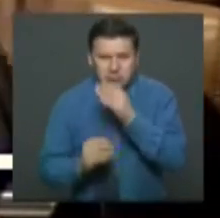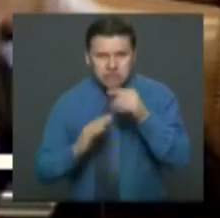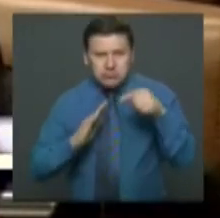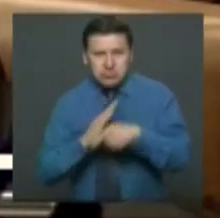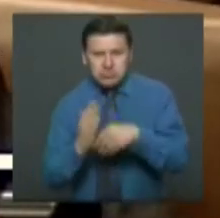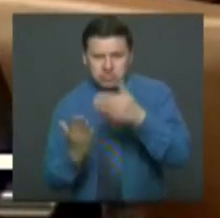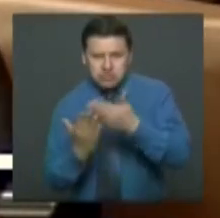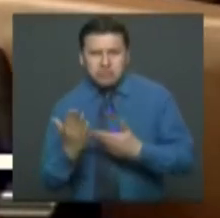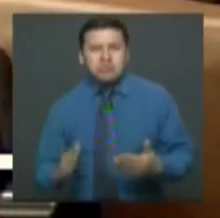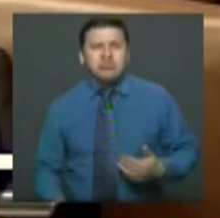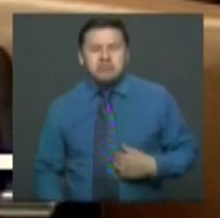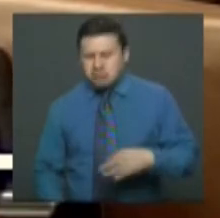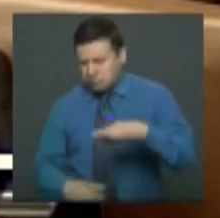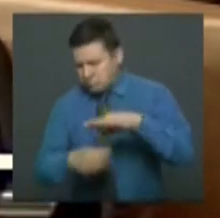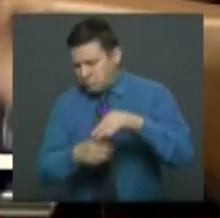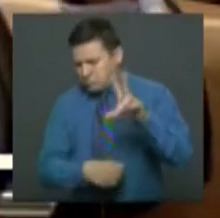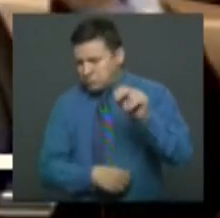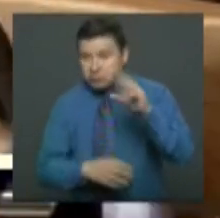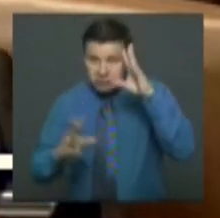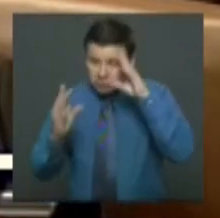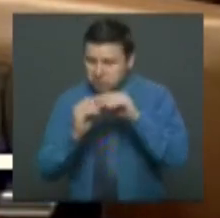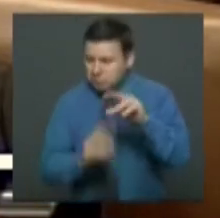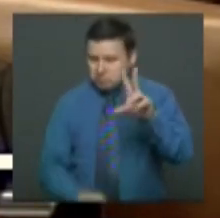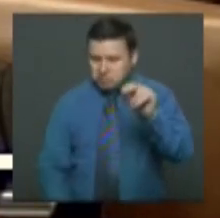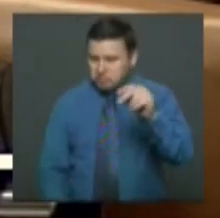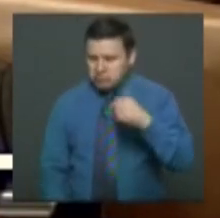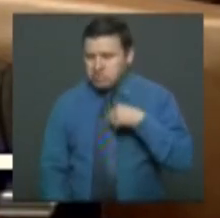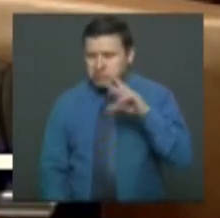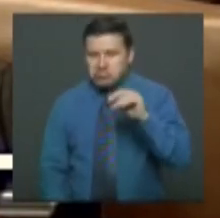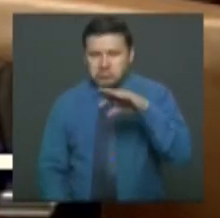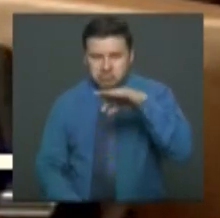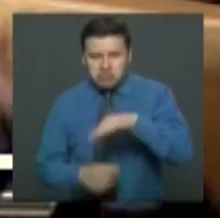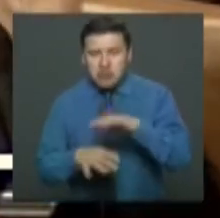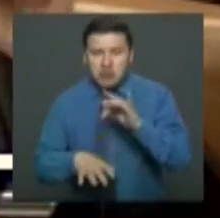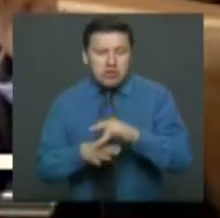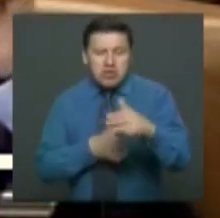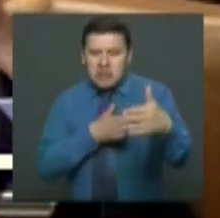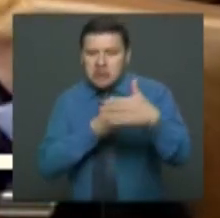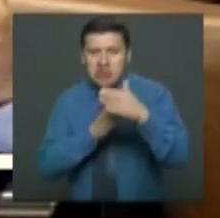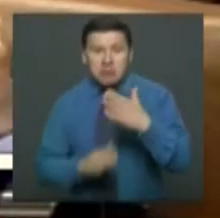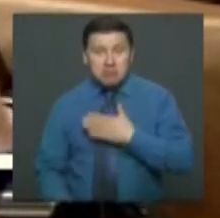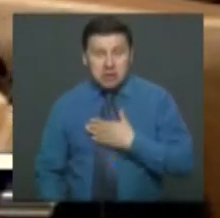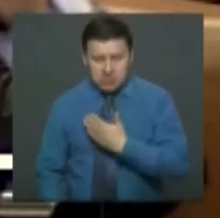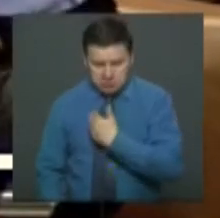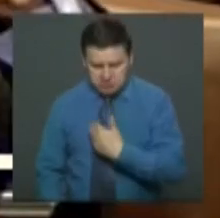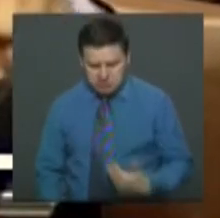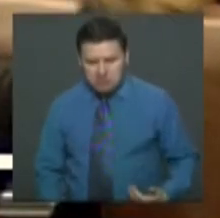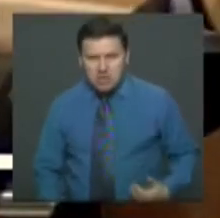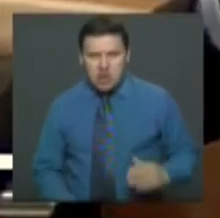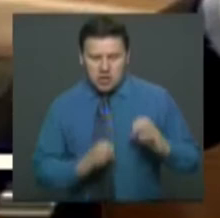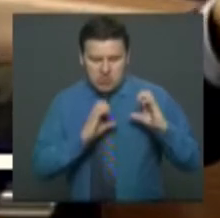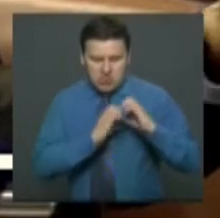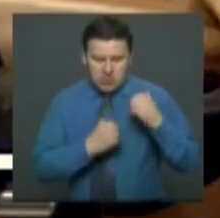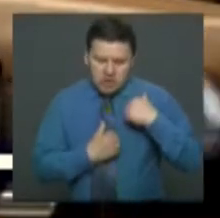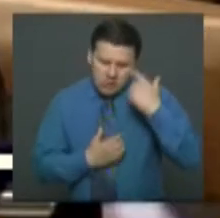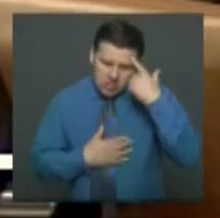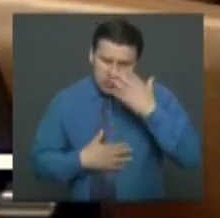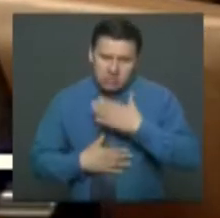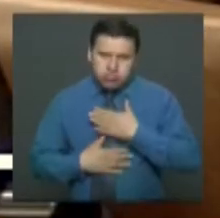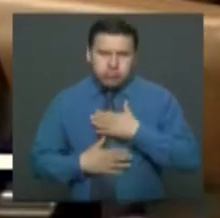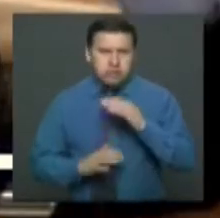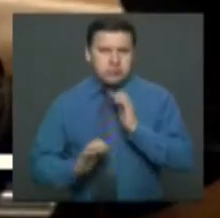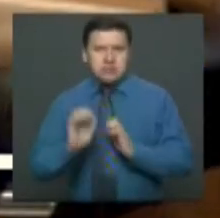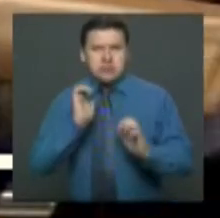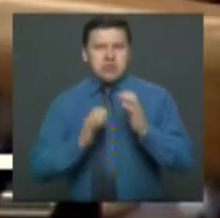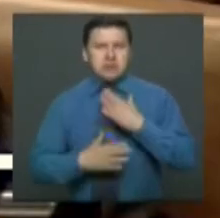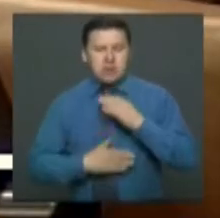trámite. Votaremos negativo esta conciliación y nos iremos también por la vía jurídica, presidente, porque mi corazón quedará tranquilo en saber que he defendido los intereses de